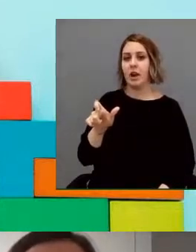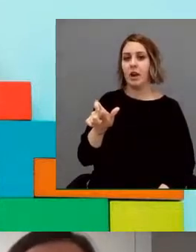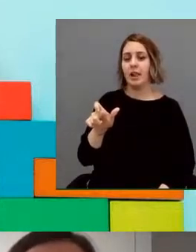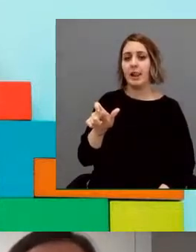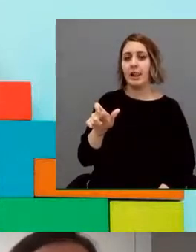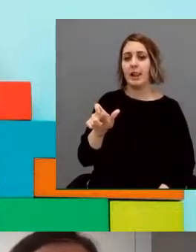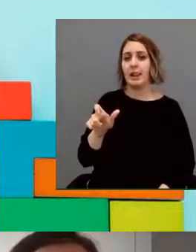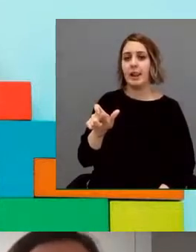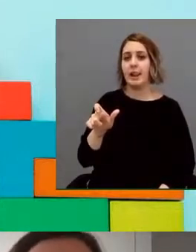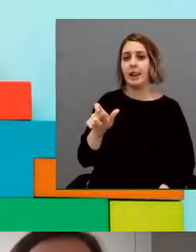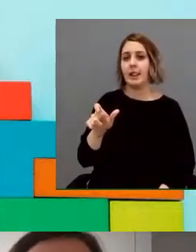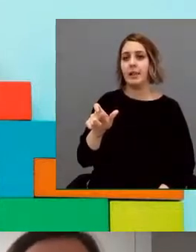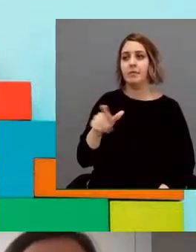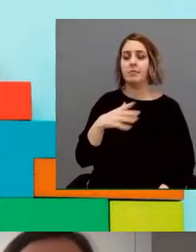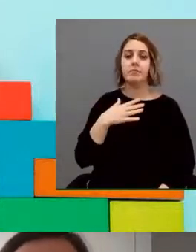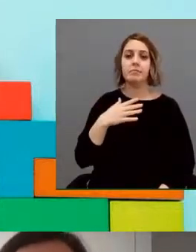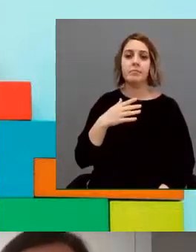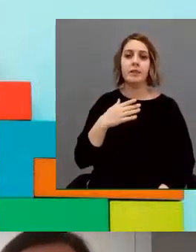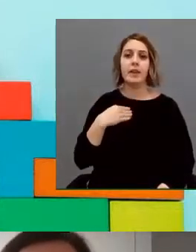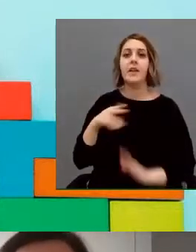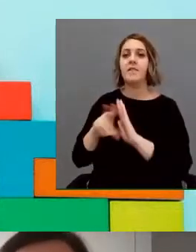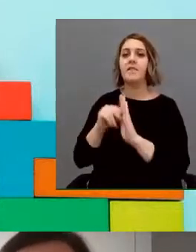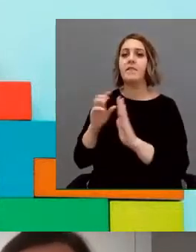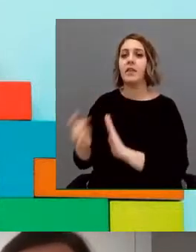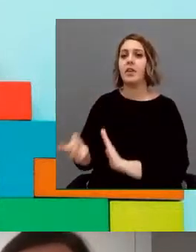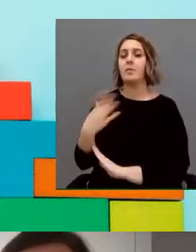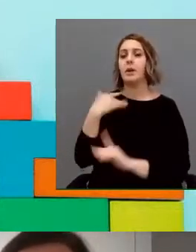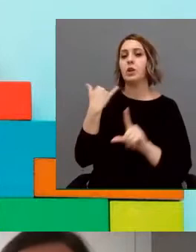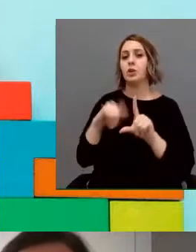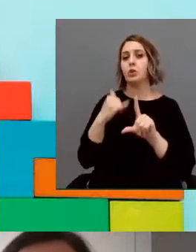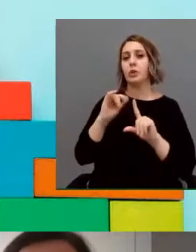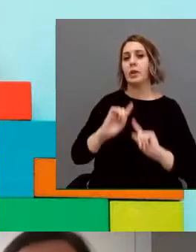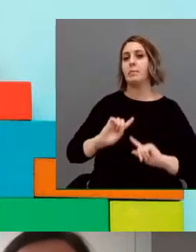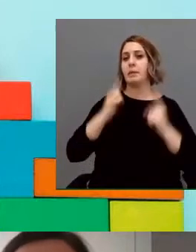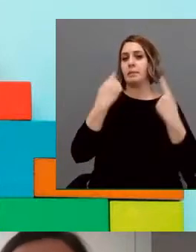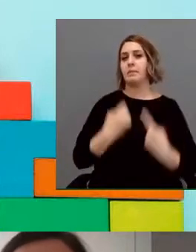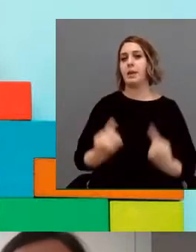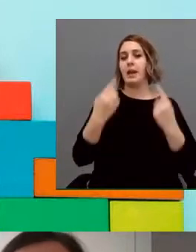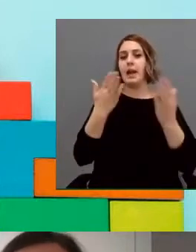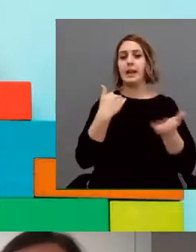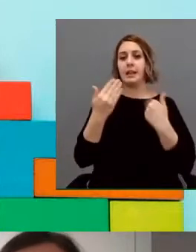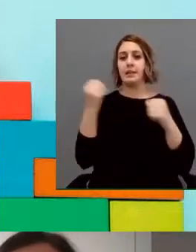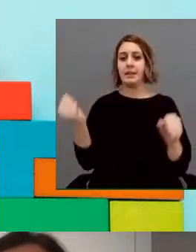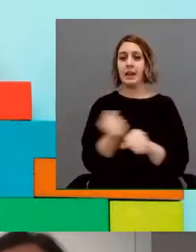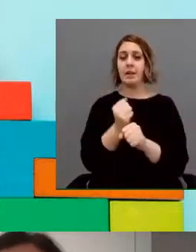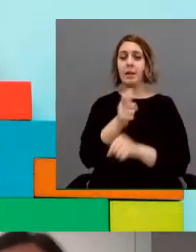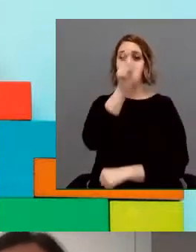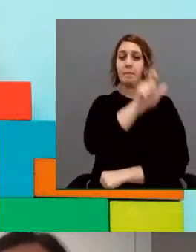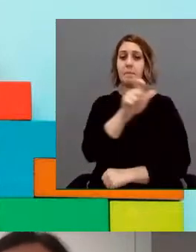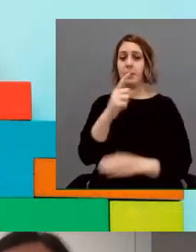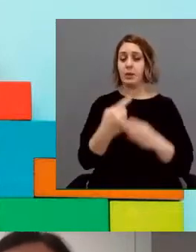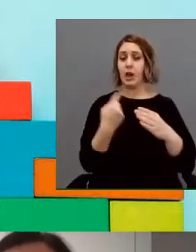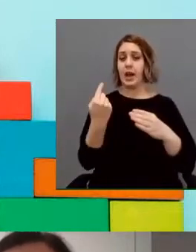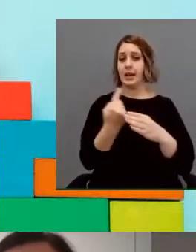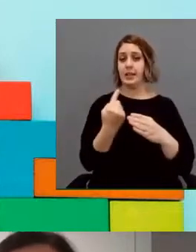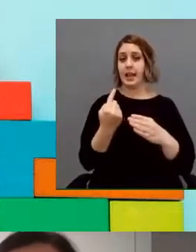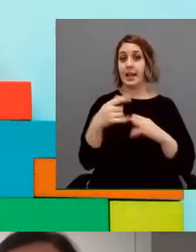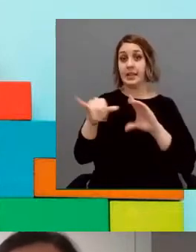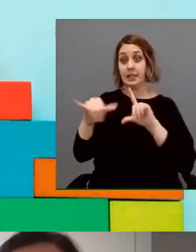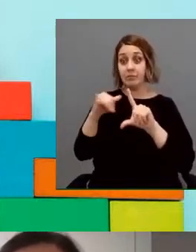Quiso compartir con nosotros un vídeo que vio en YouTube de la primera entrevista laboral de una persona con TEA. Y de ese